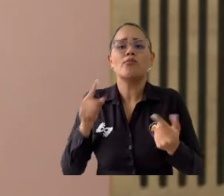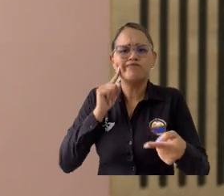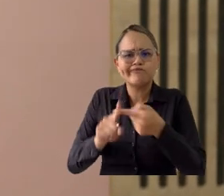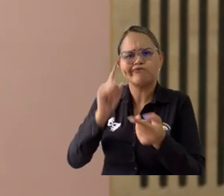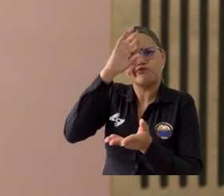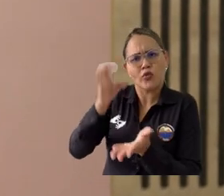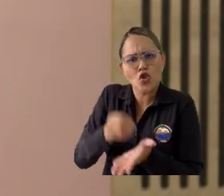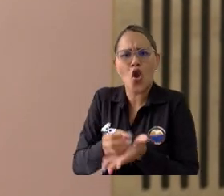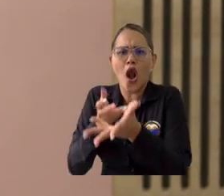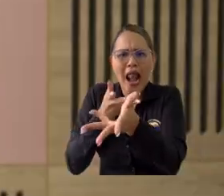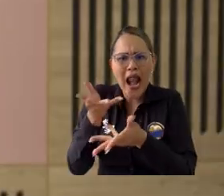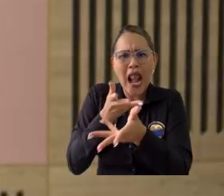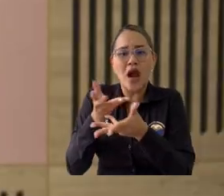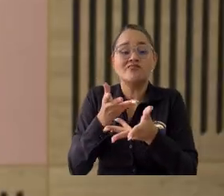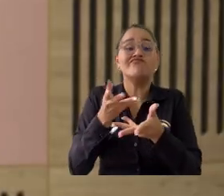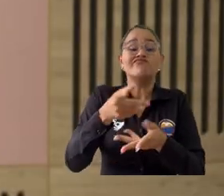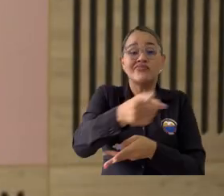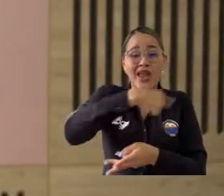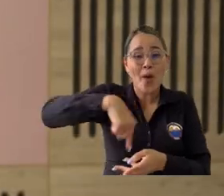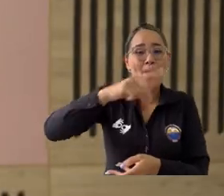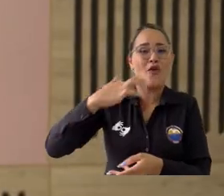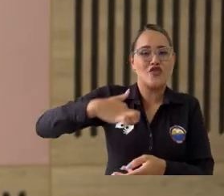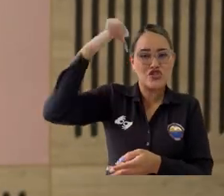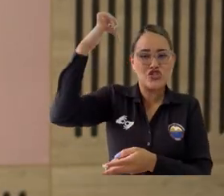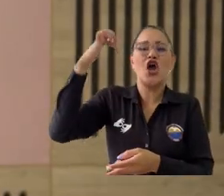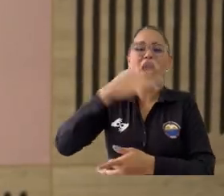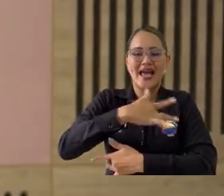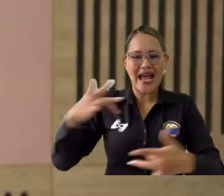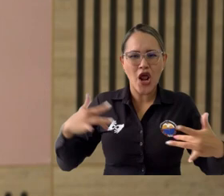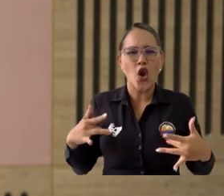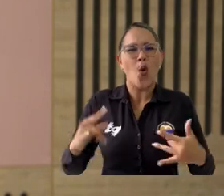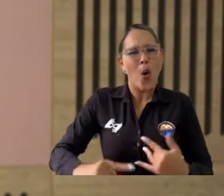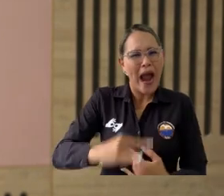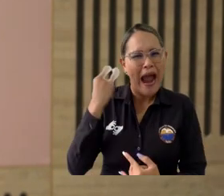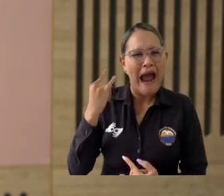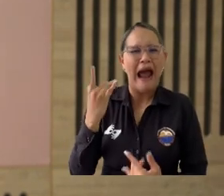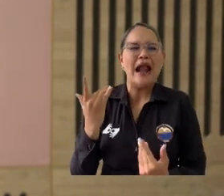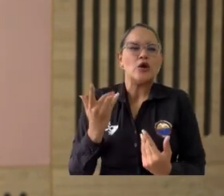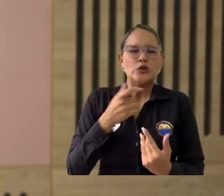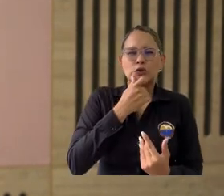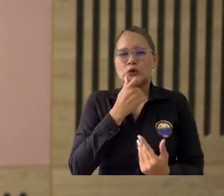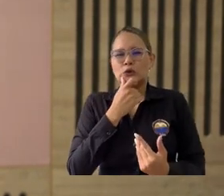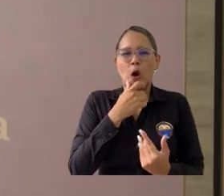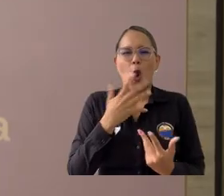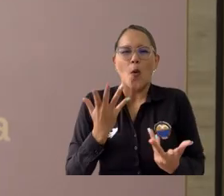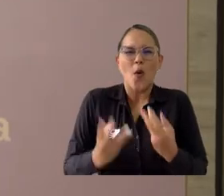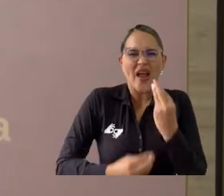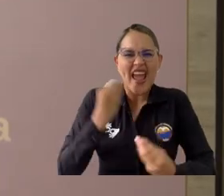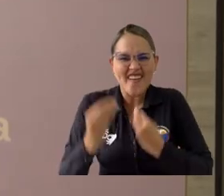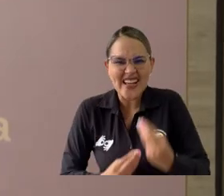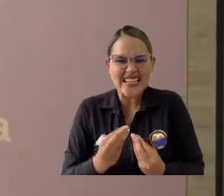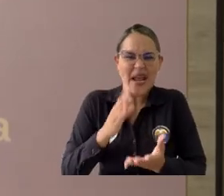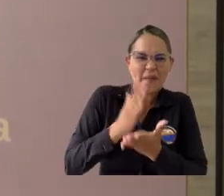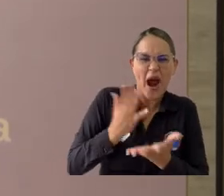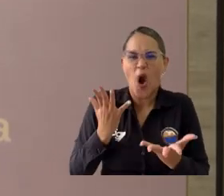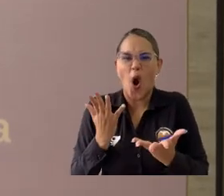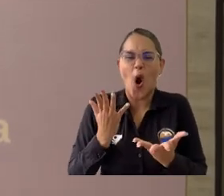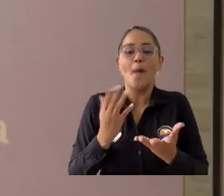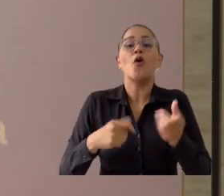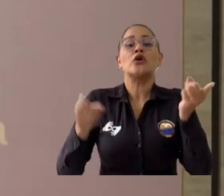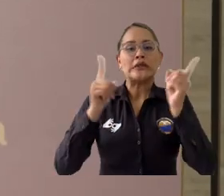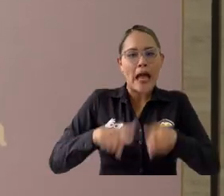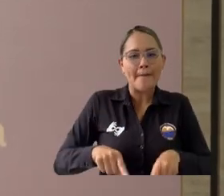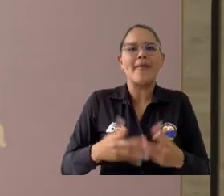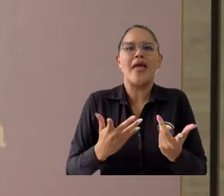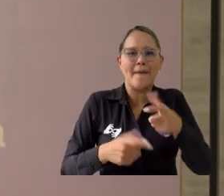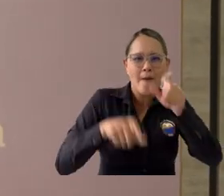oportunidades que se nos brindan como profesionales de la salud y como representantes frente a la formación de este talento humano. La Universidad de Magdalena